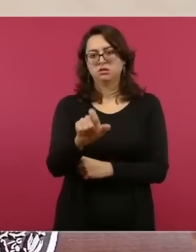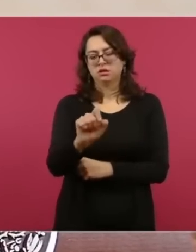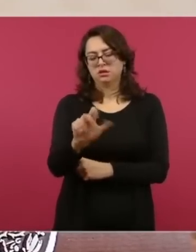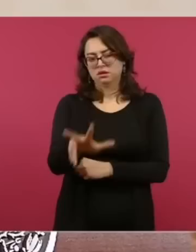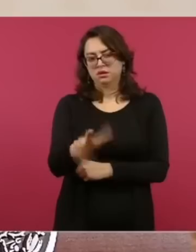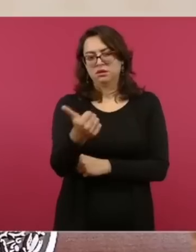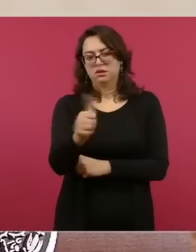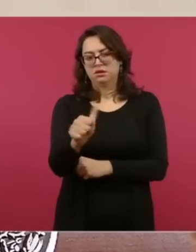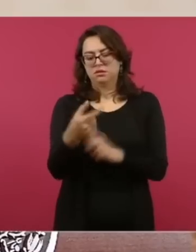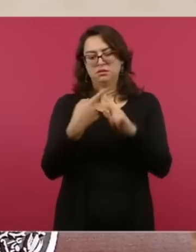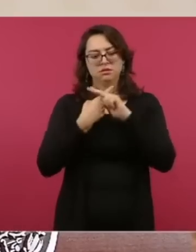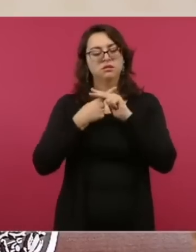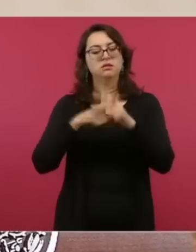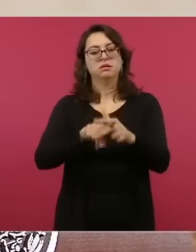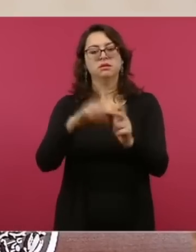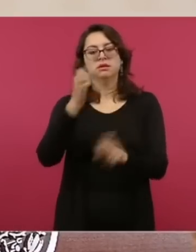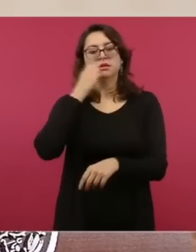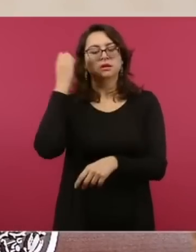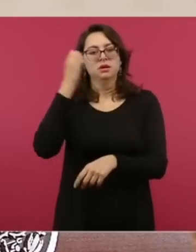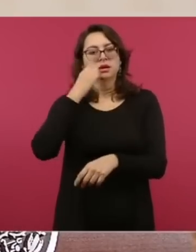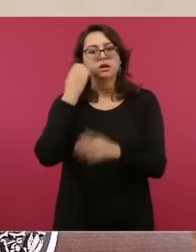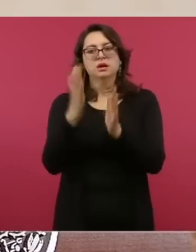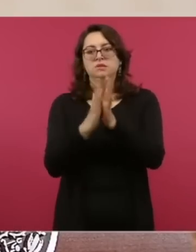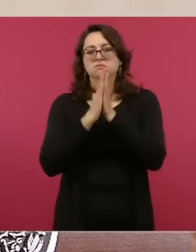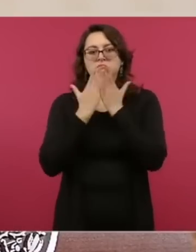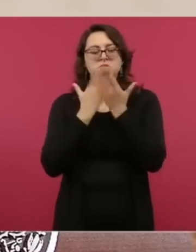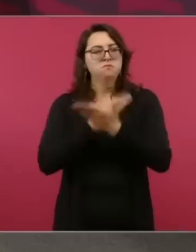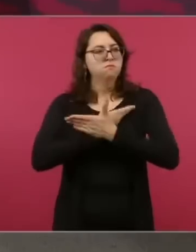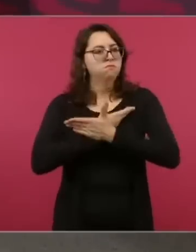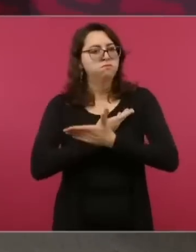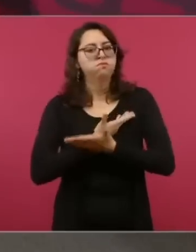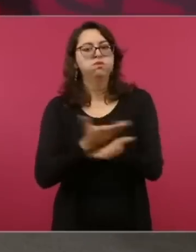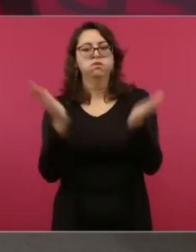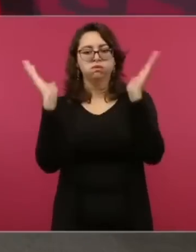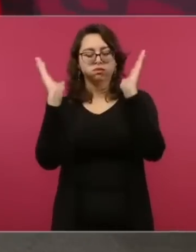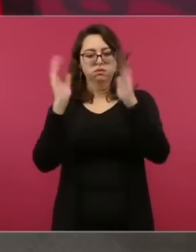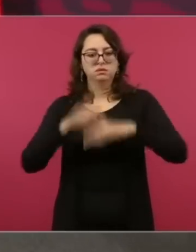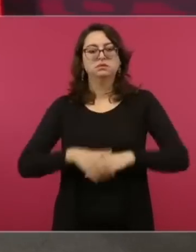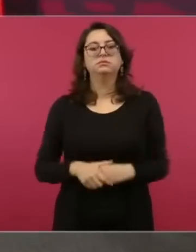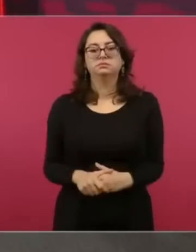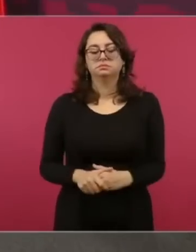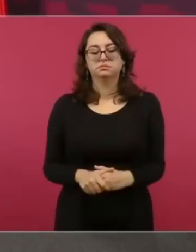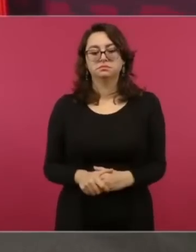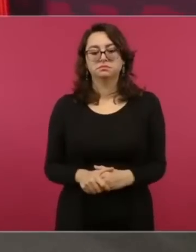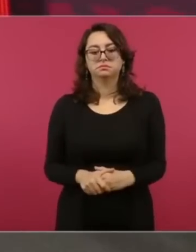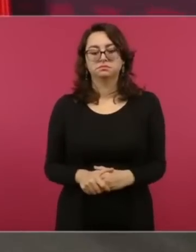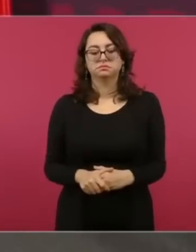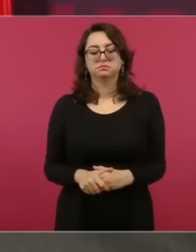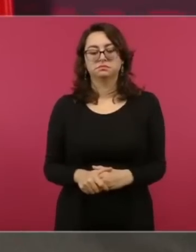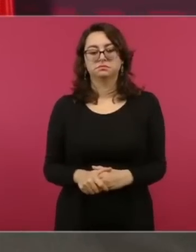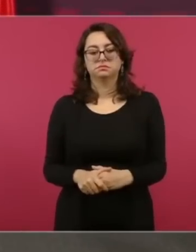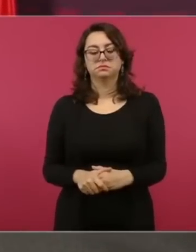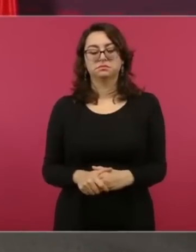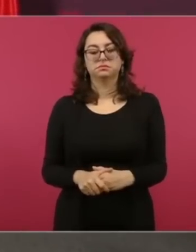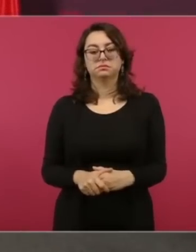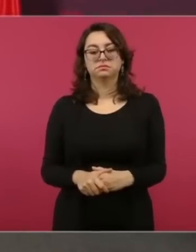de este mes de agosto que está iniciando,